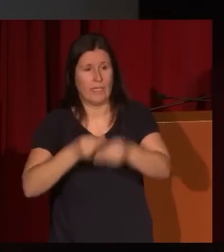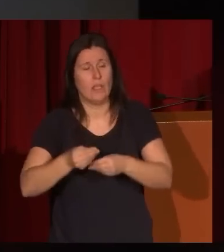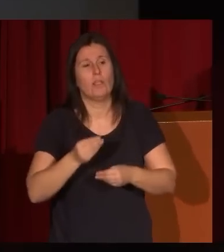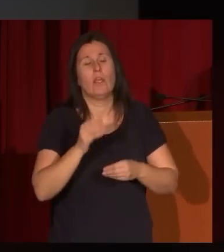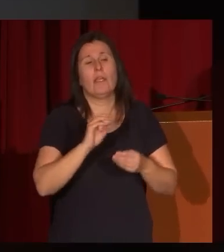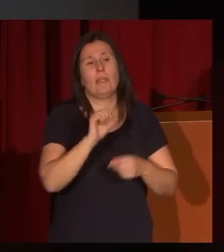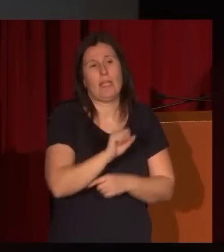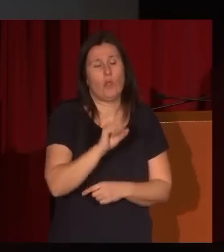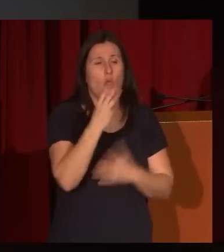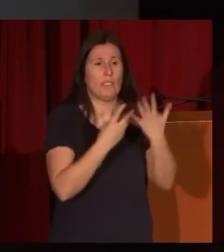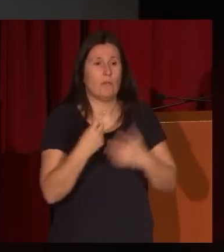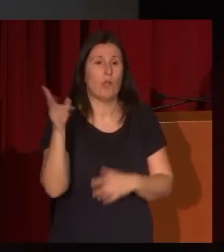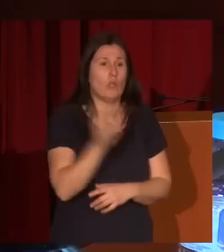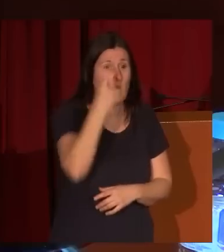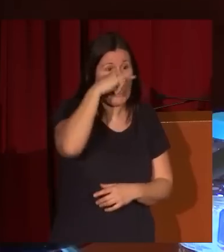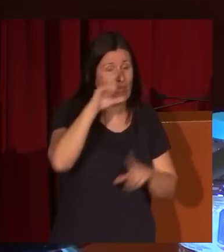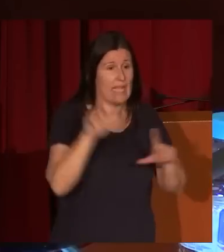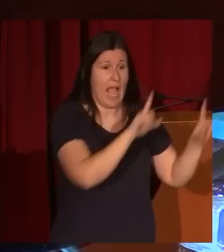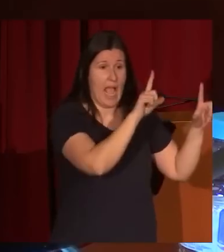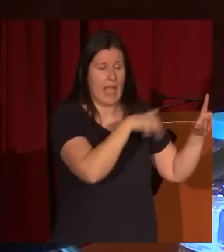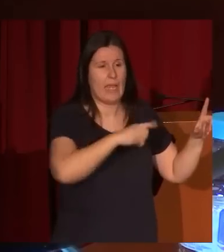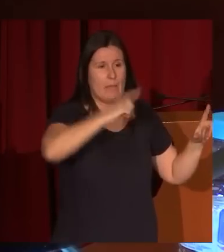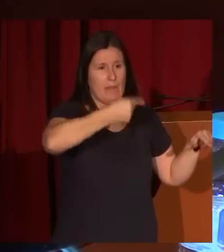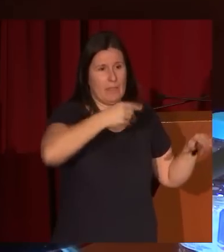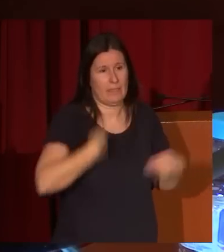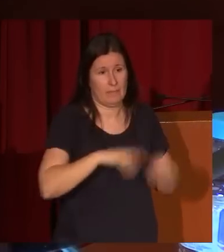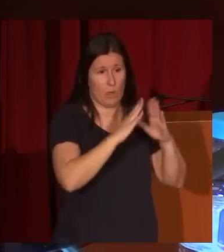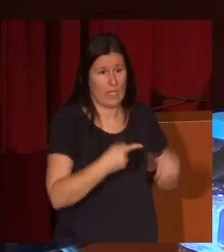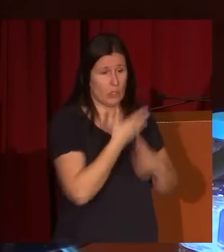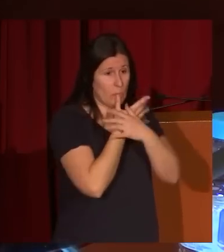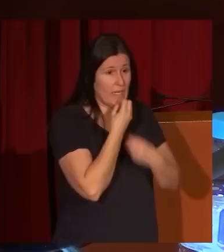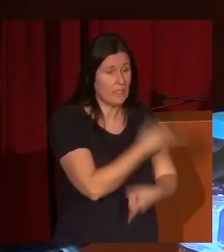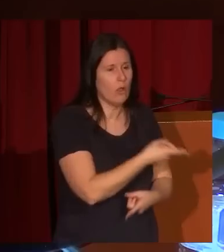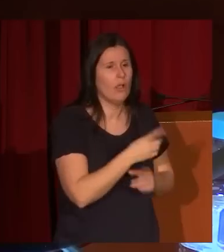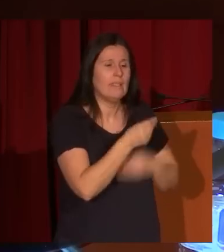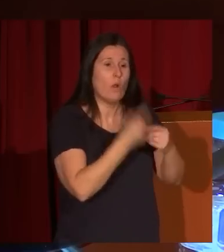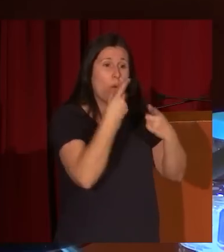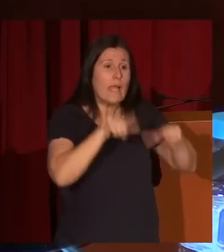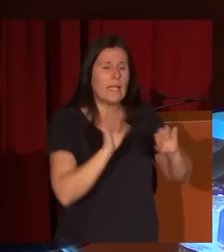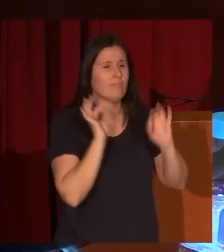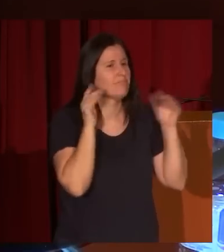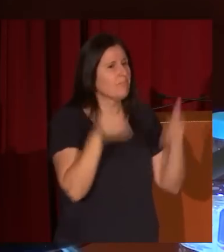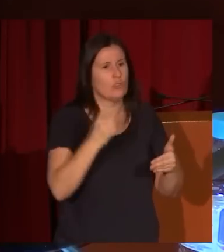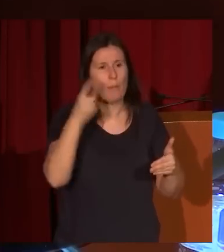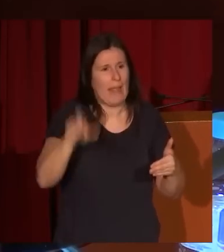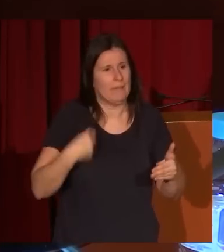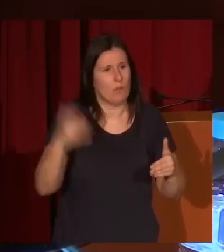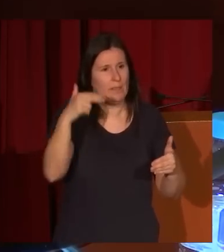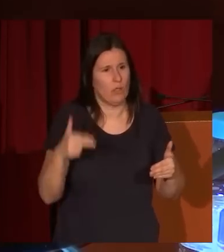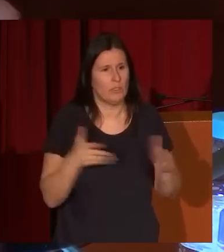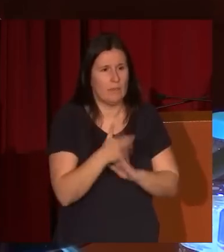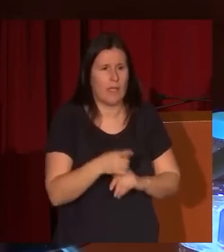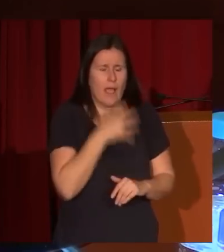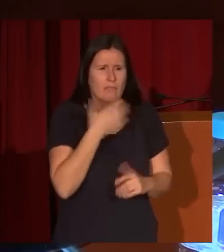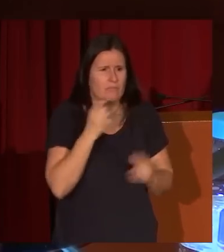el año 81, cuando vino el Guernica, también en la planta primera del Casón se dedicaba una sala completa a la obra de Eugenio Lucas. Es decir, hay una